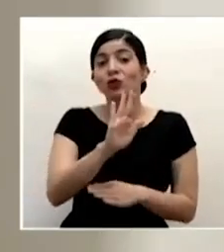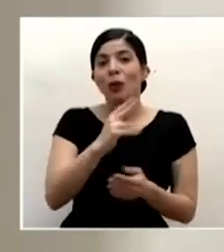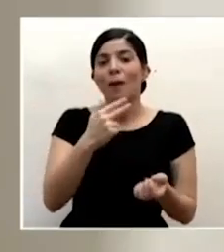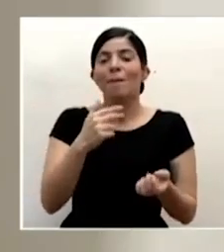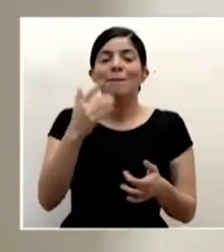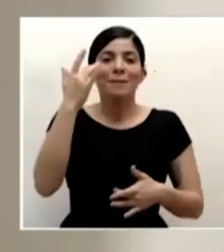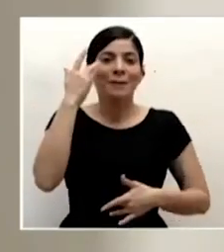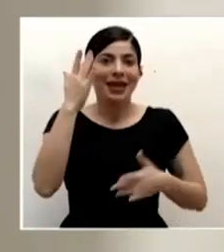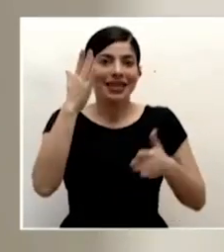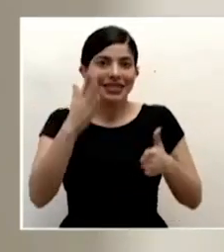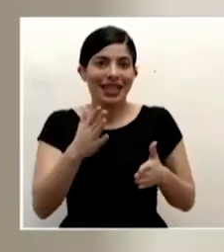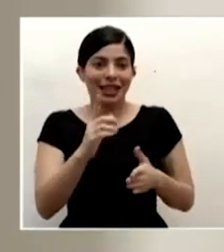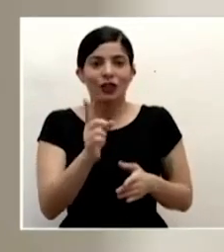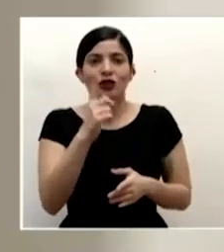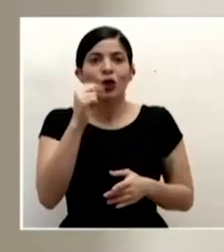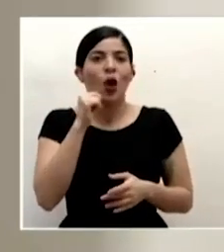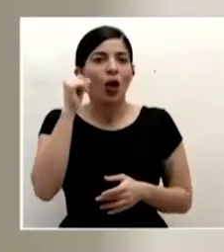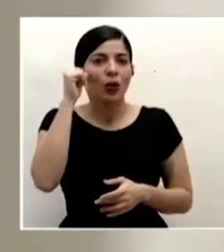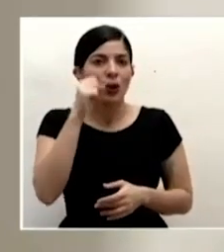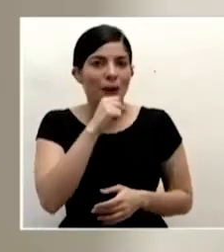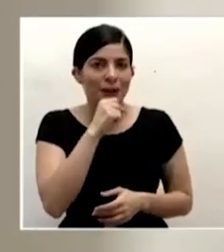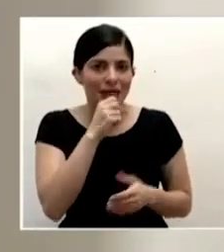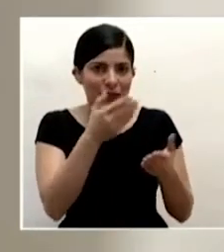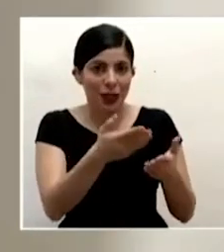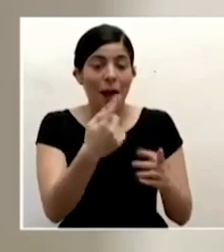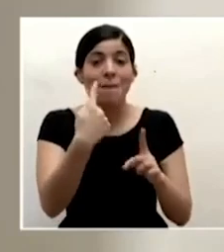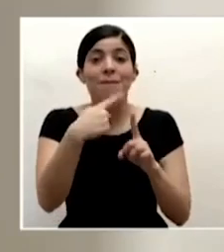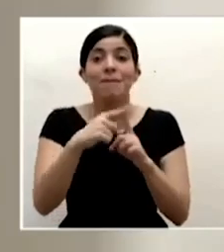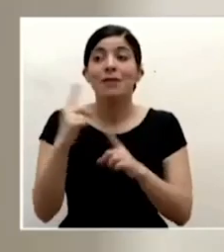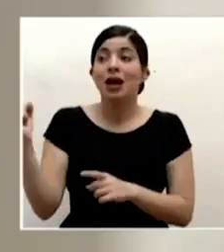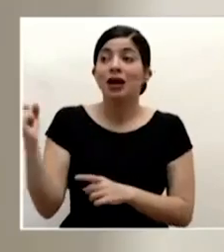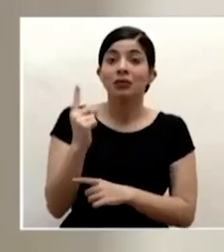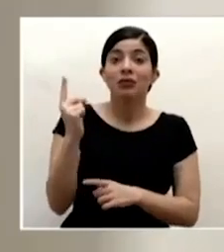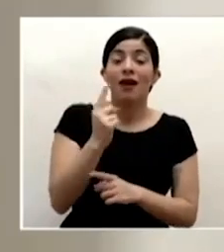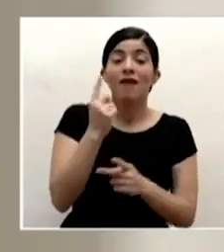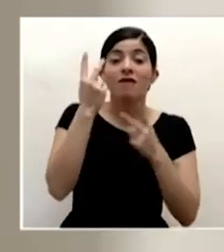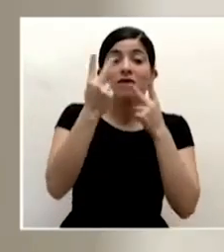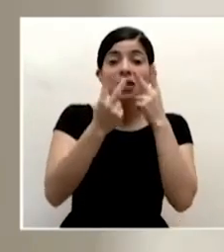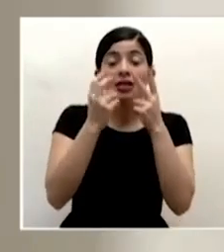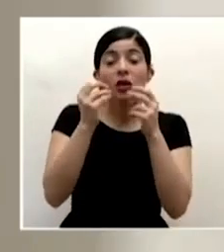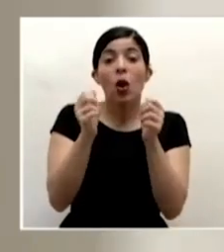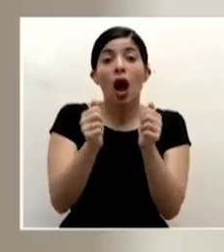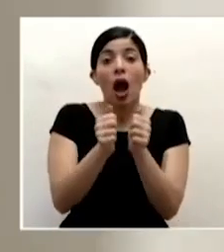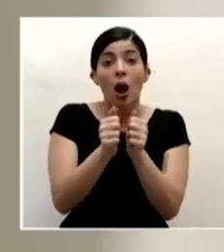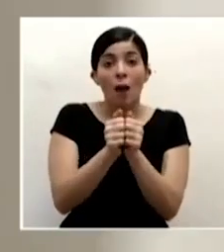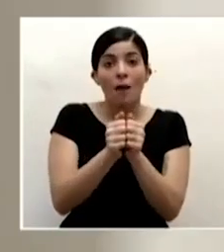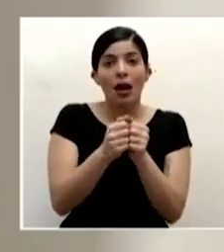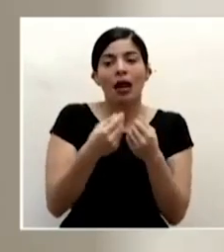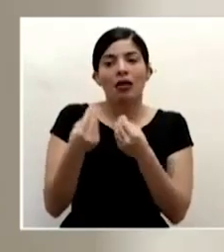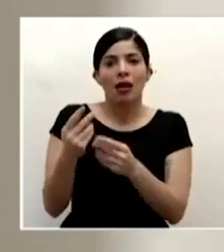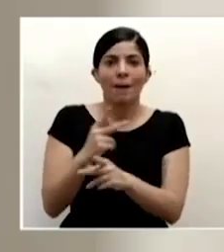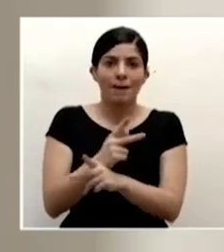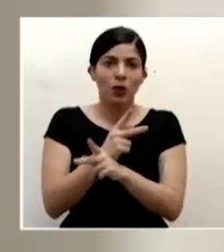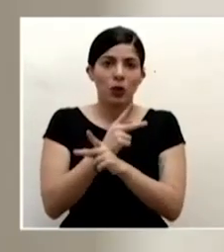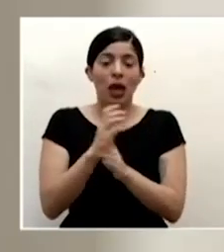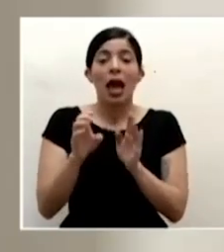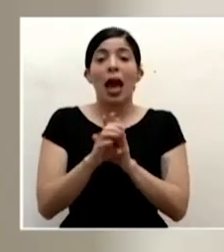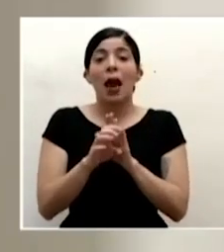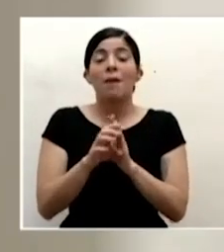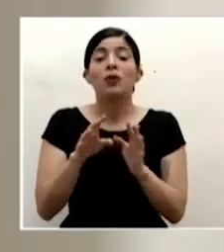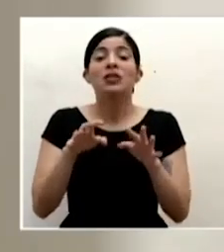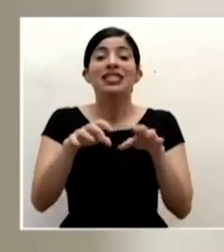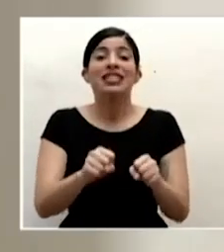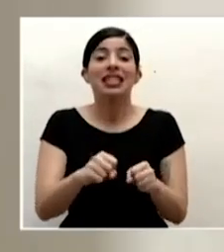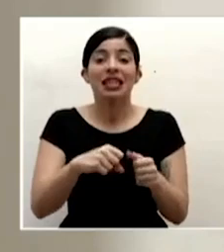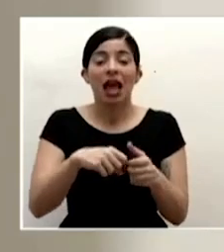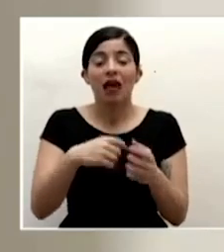como los visitantes o los acompañantes que vienen con ellos sea en una consulta externa se le da